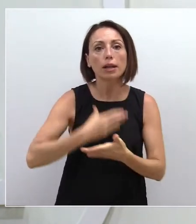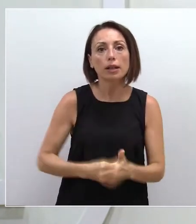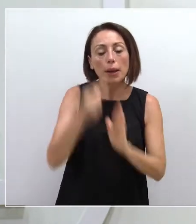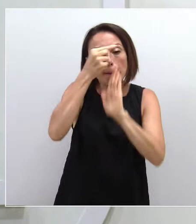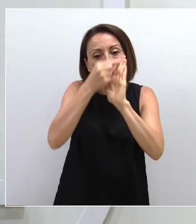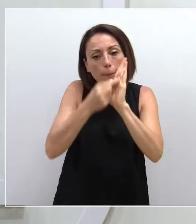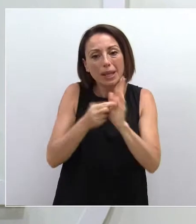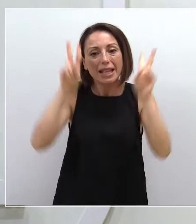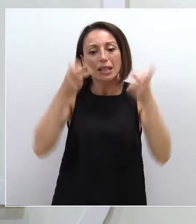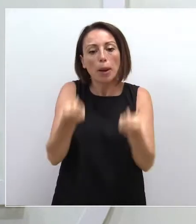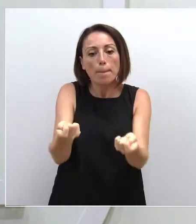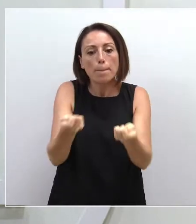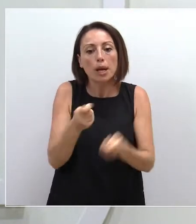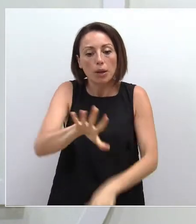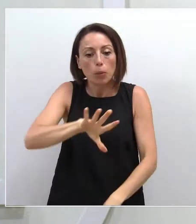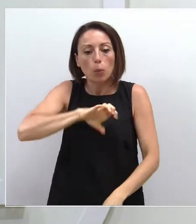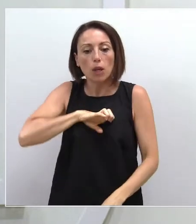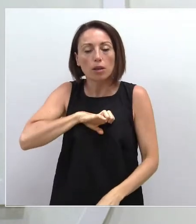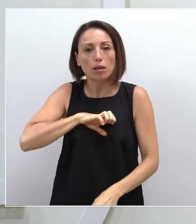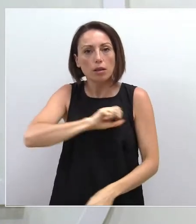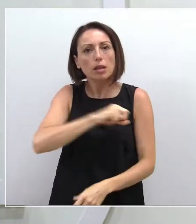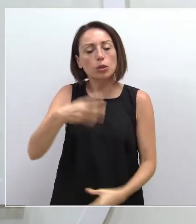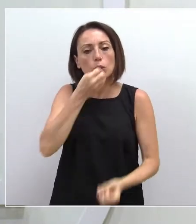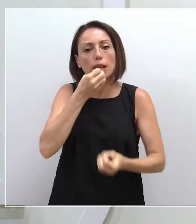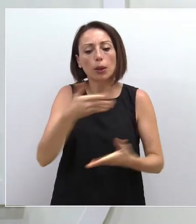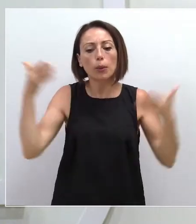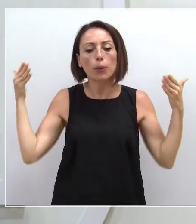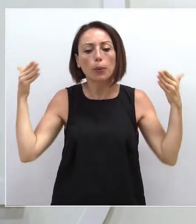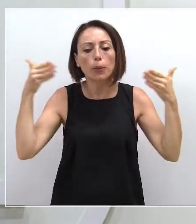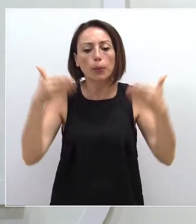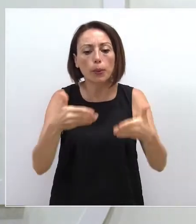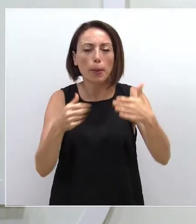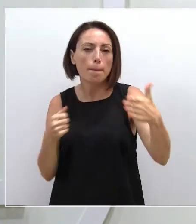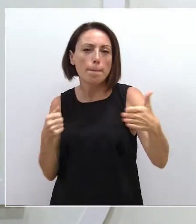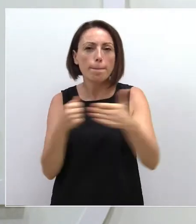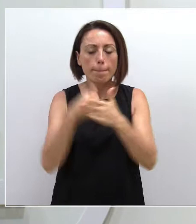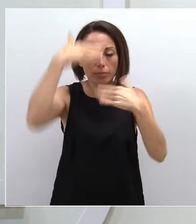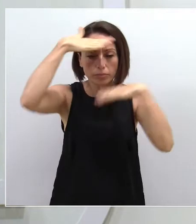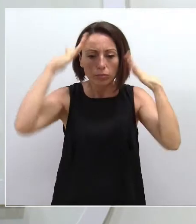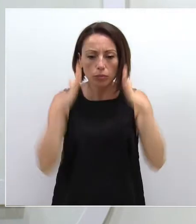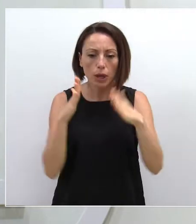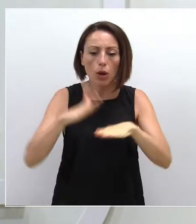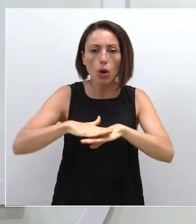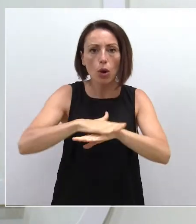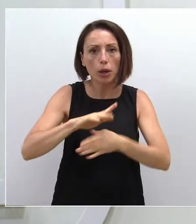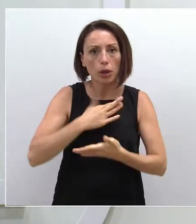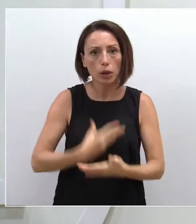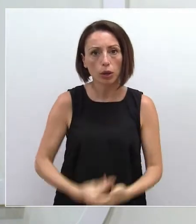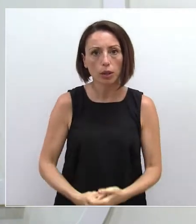para contener los contagios con la máxima eficacia siguen centrando la máxima atención del Gobierno regional.